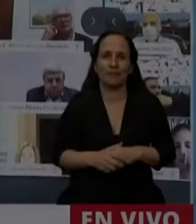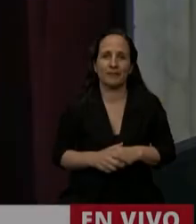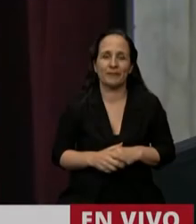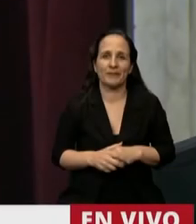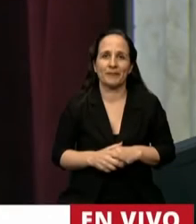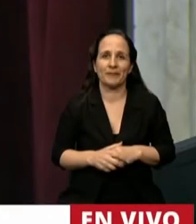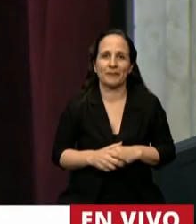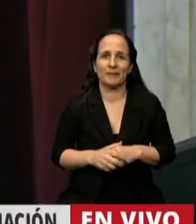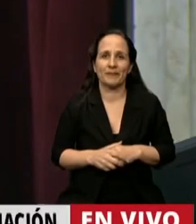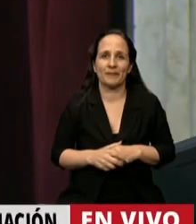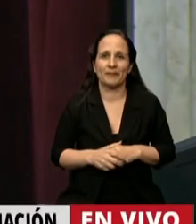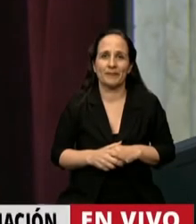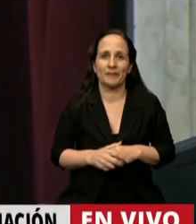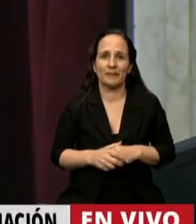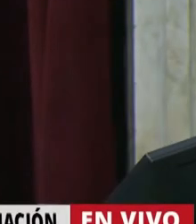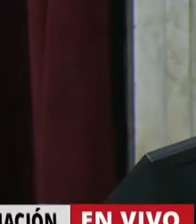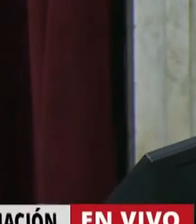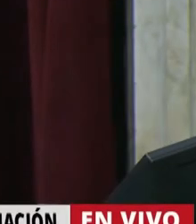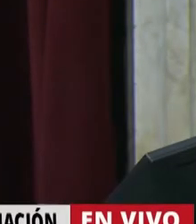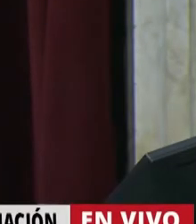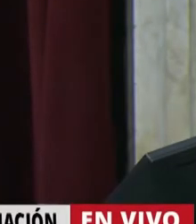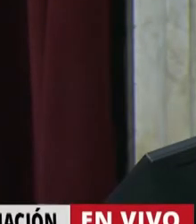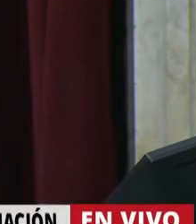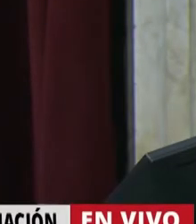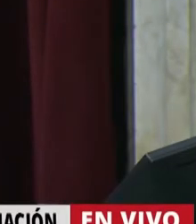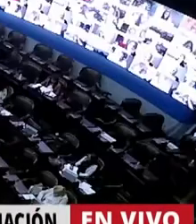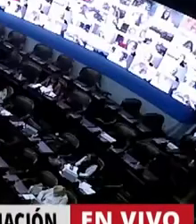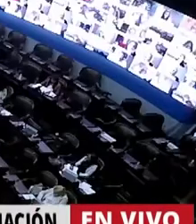El uso de la palabra es la diputada Marisa Lourdes Uceda.